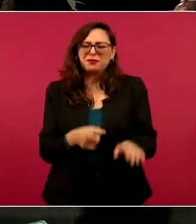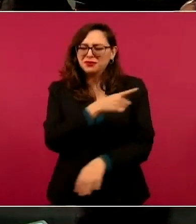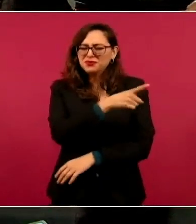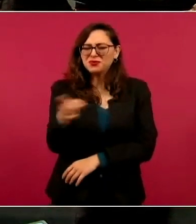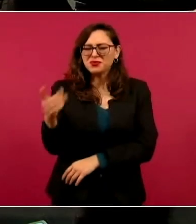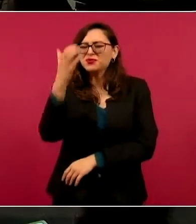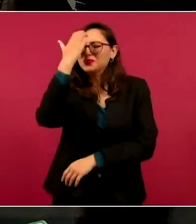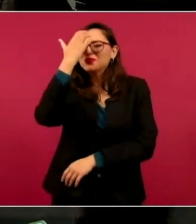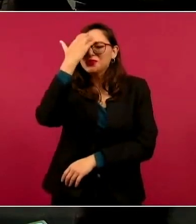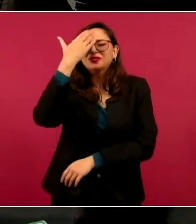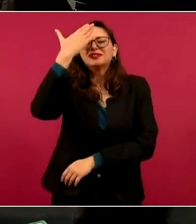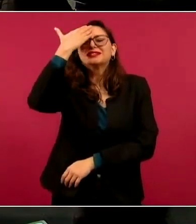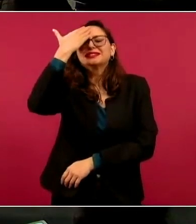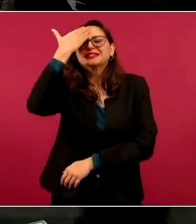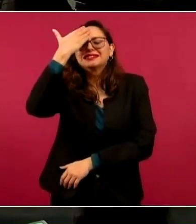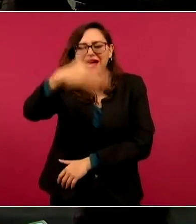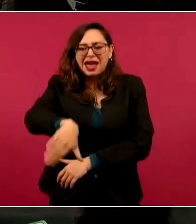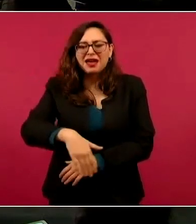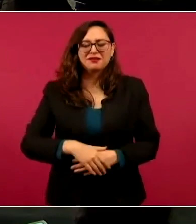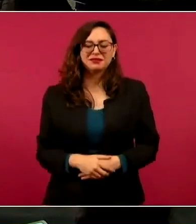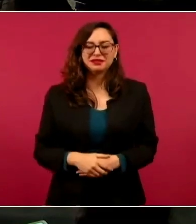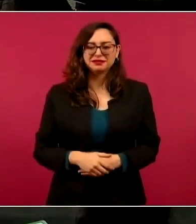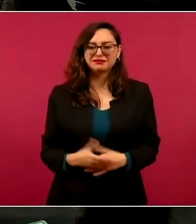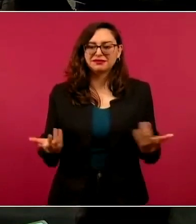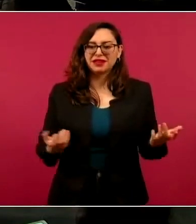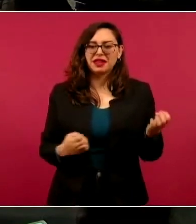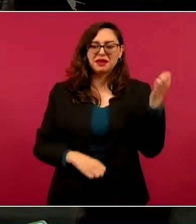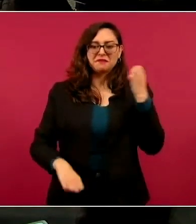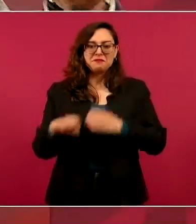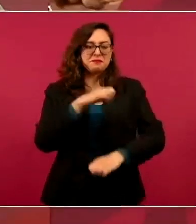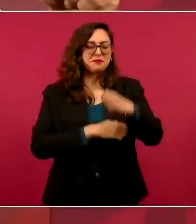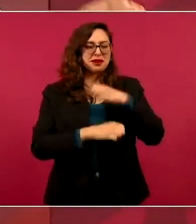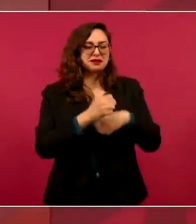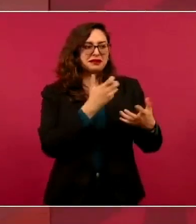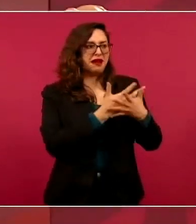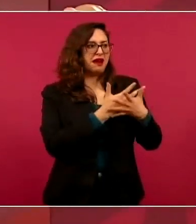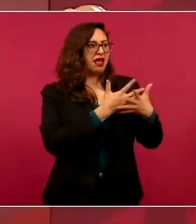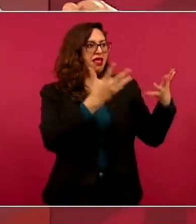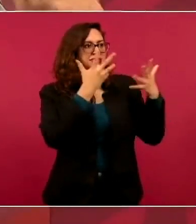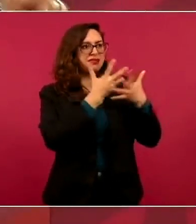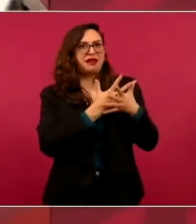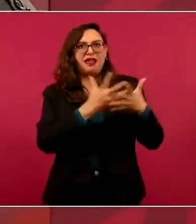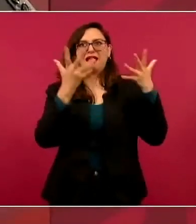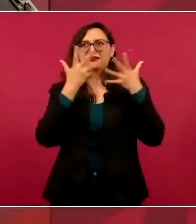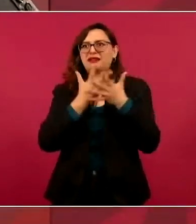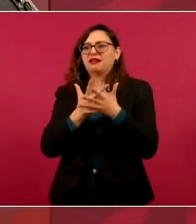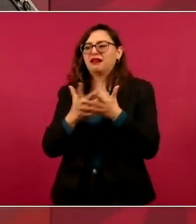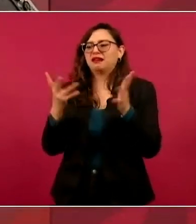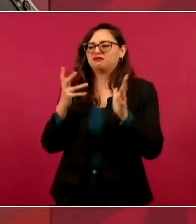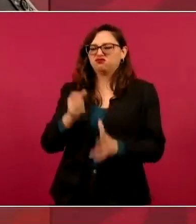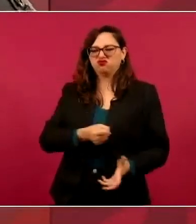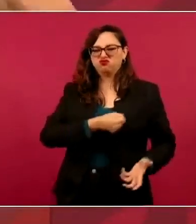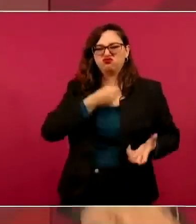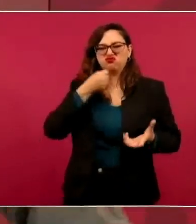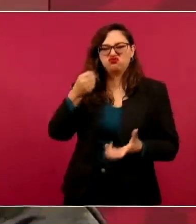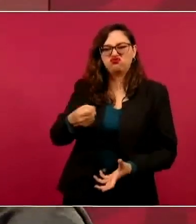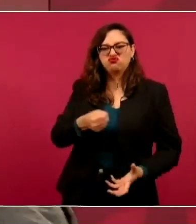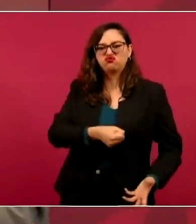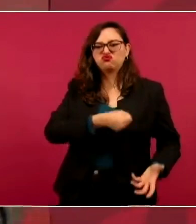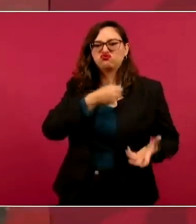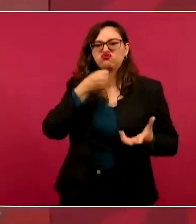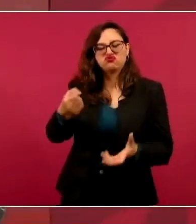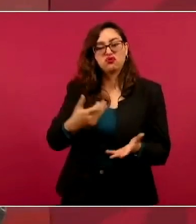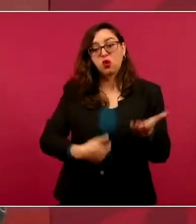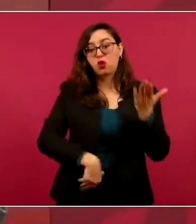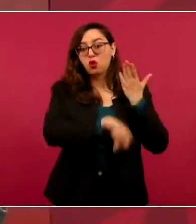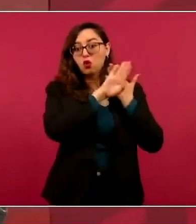las grandes empresas financiaron la campaña en contra de